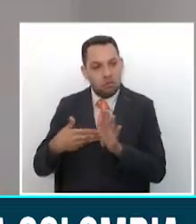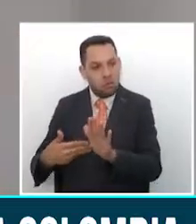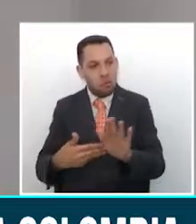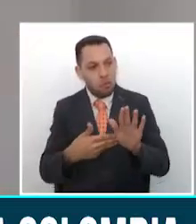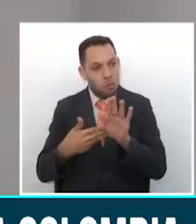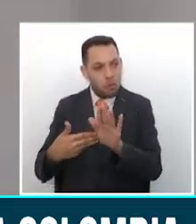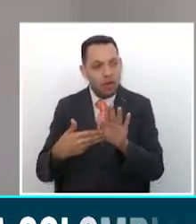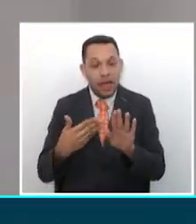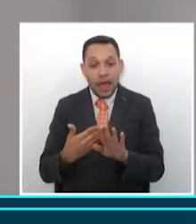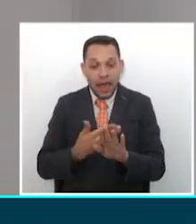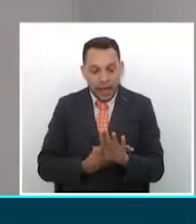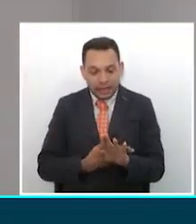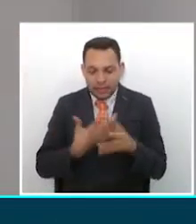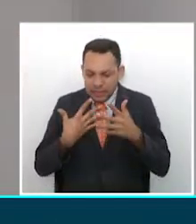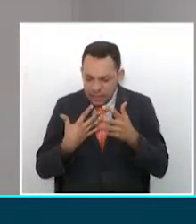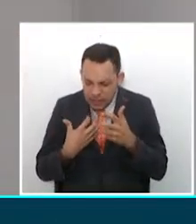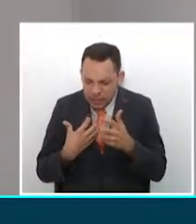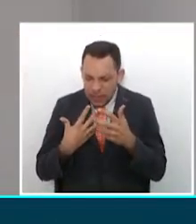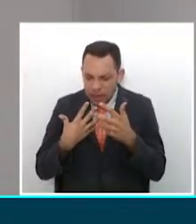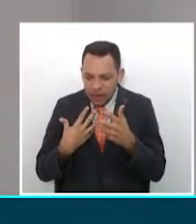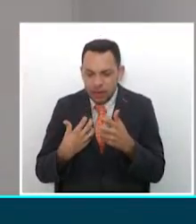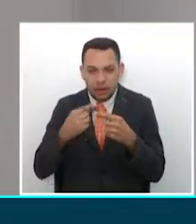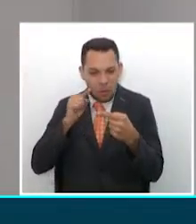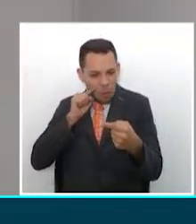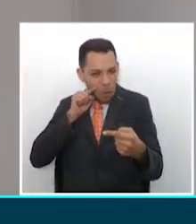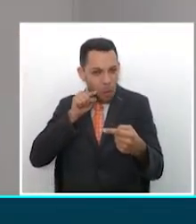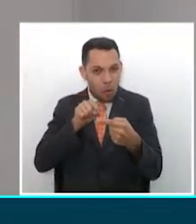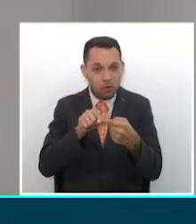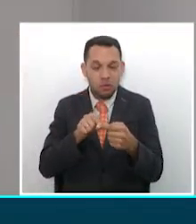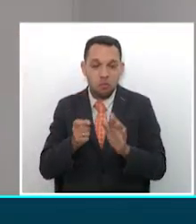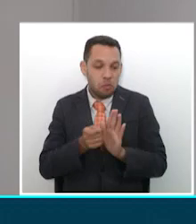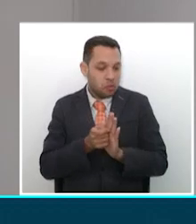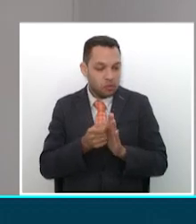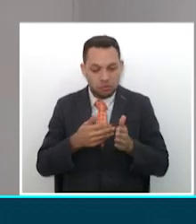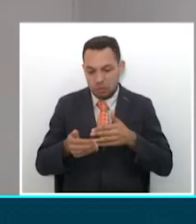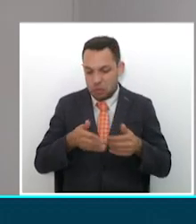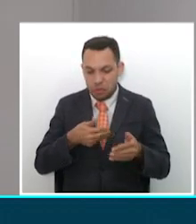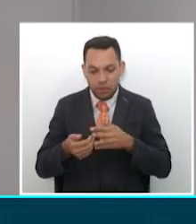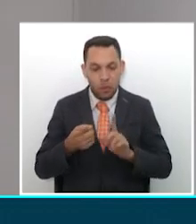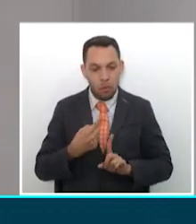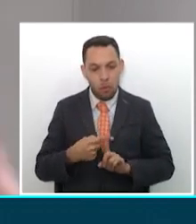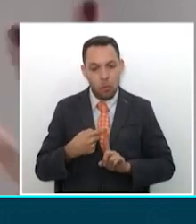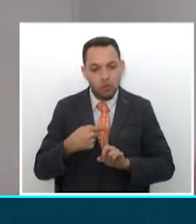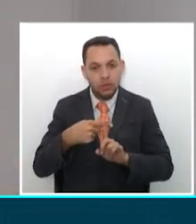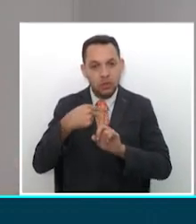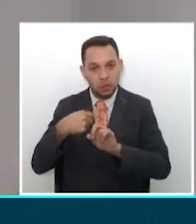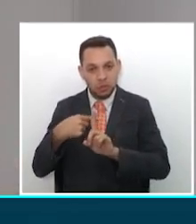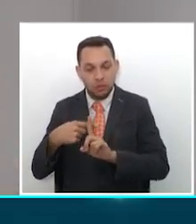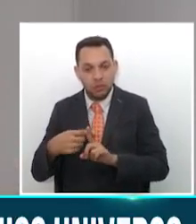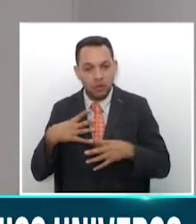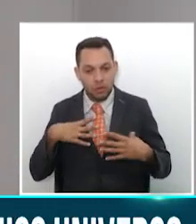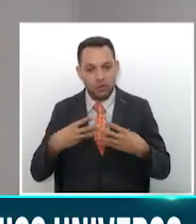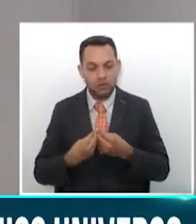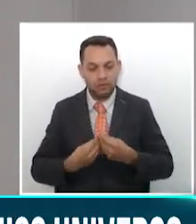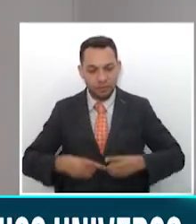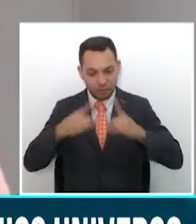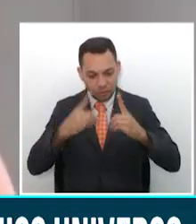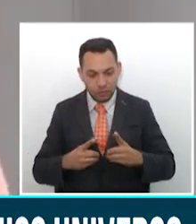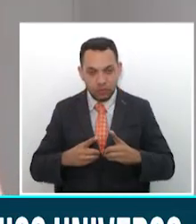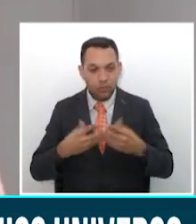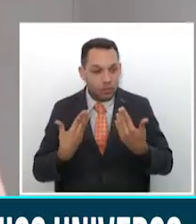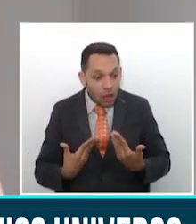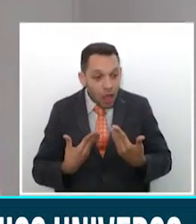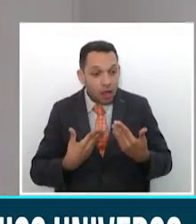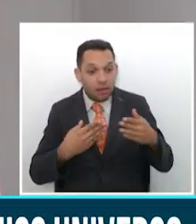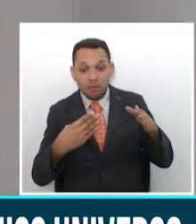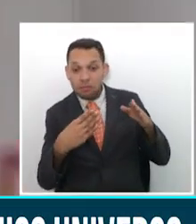tenía esa ilusión muy grande, pero nada, lo positivo y lo bonito es que ver que las cosas que se cierran o los caminos